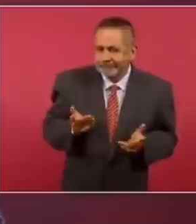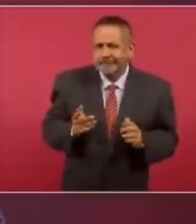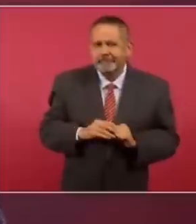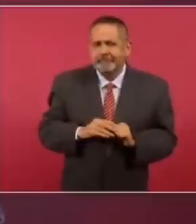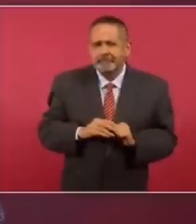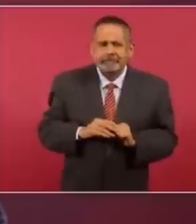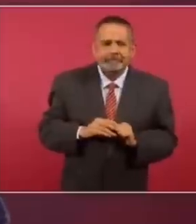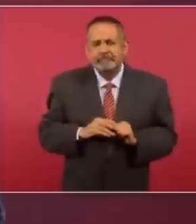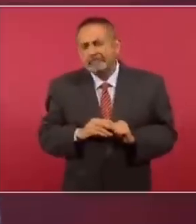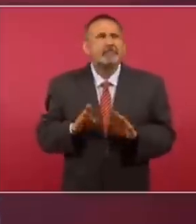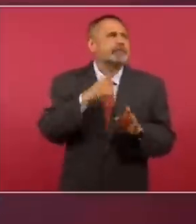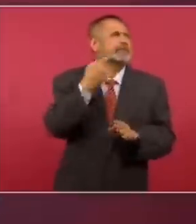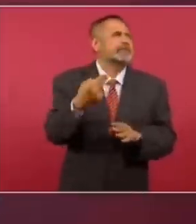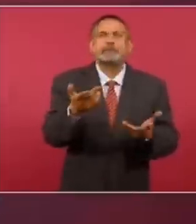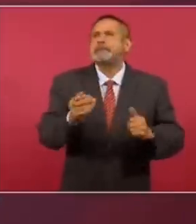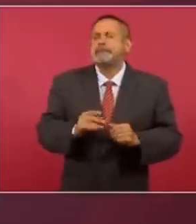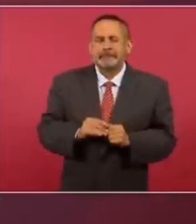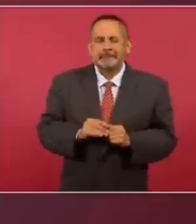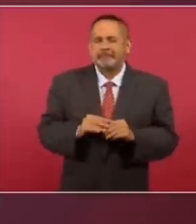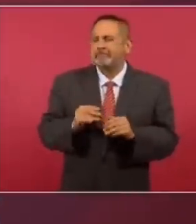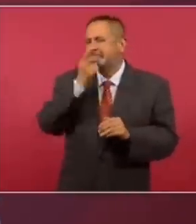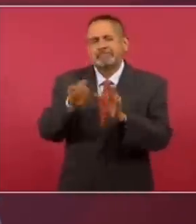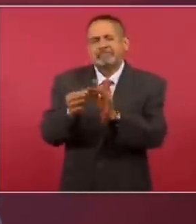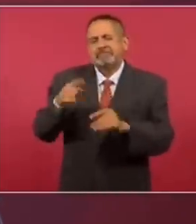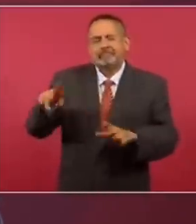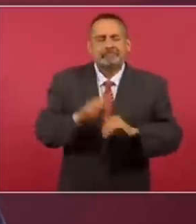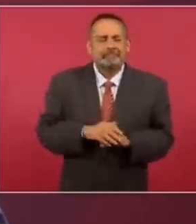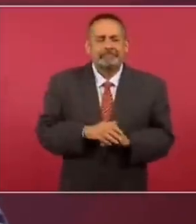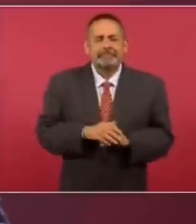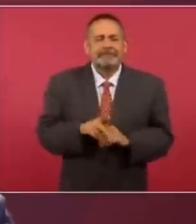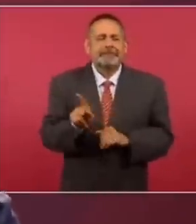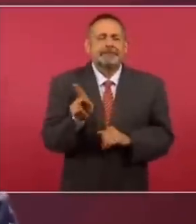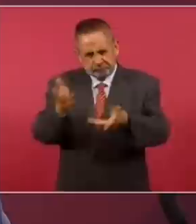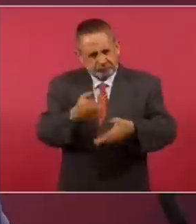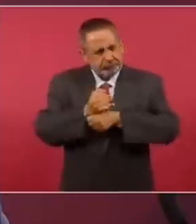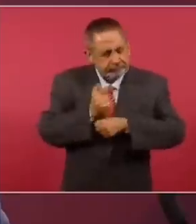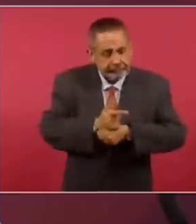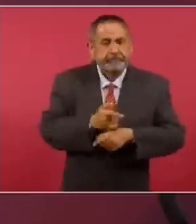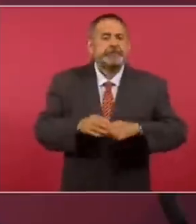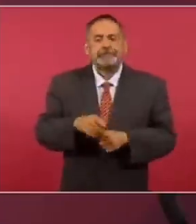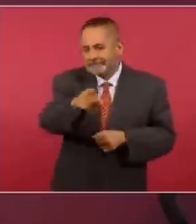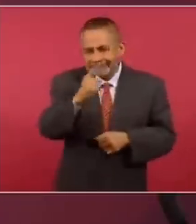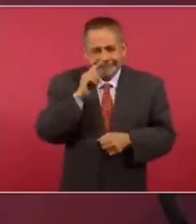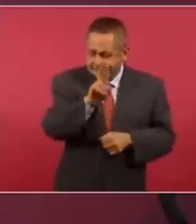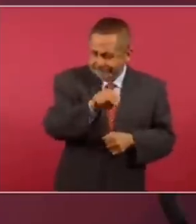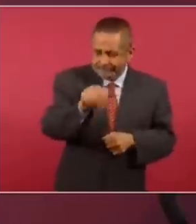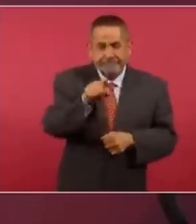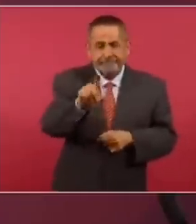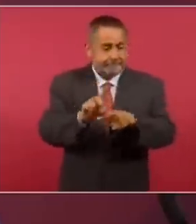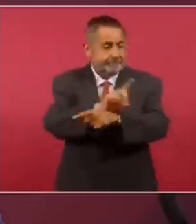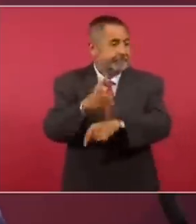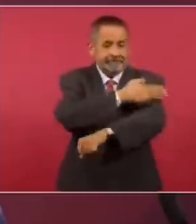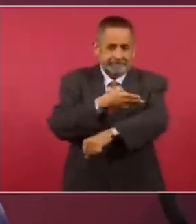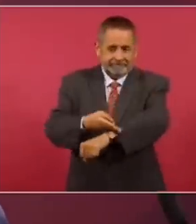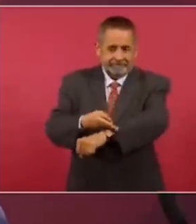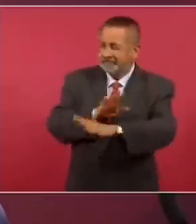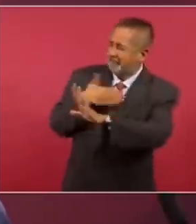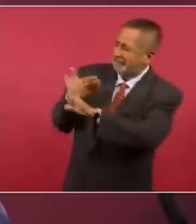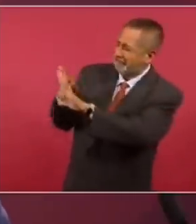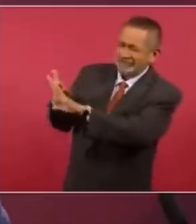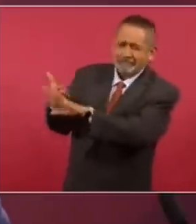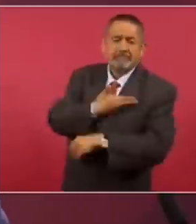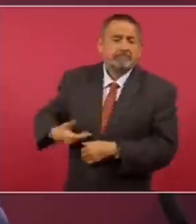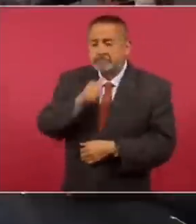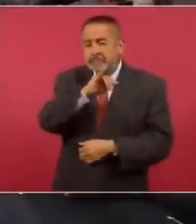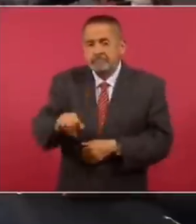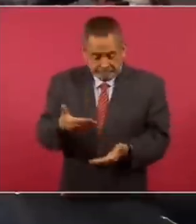se dice coloquialmente, para taparle el ojo al macho, nunca desde Madero se había atacado tanto a un